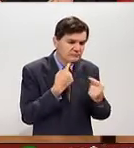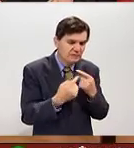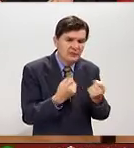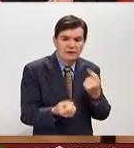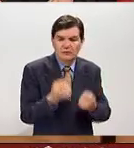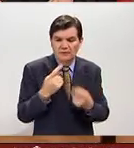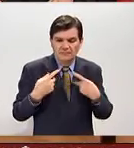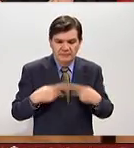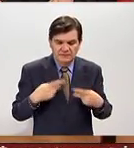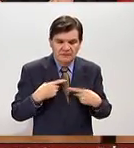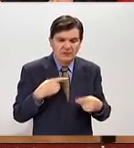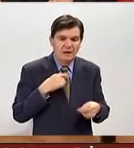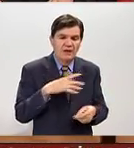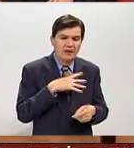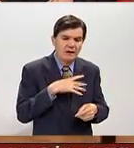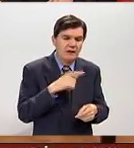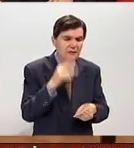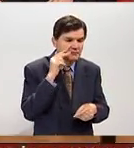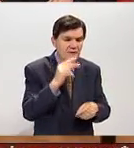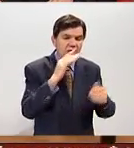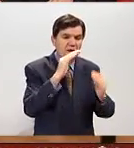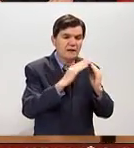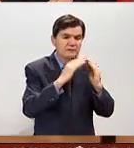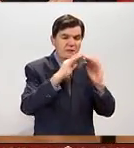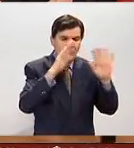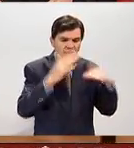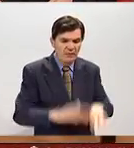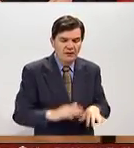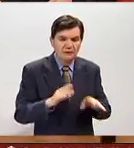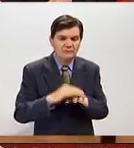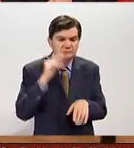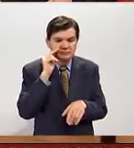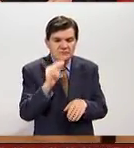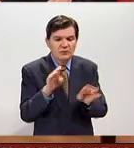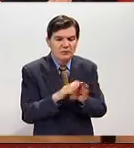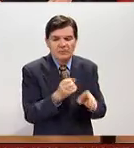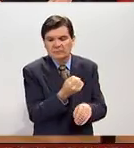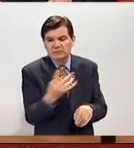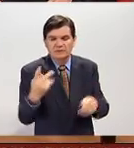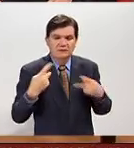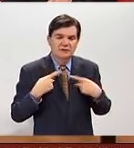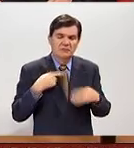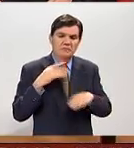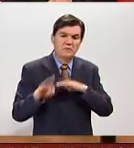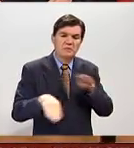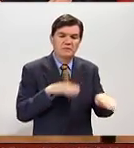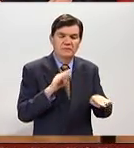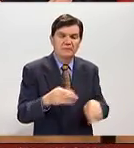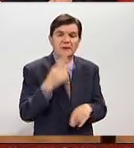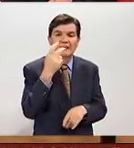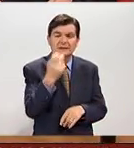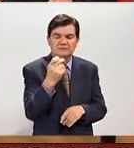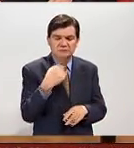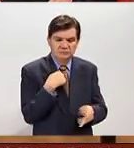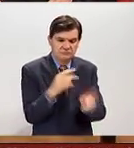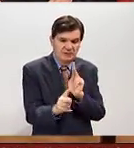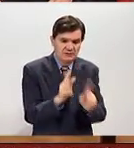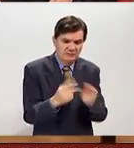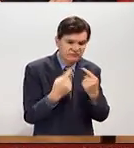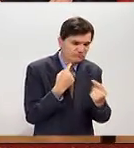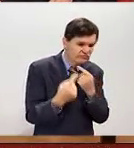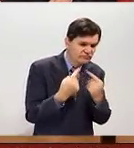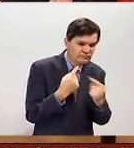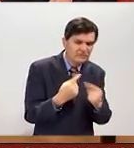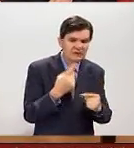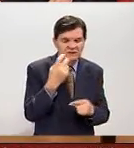algunas personas que habían visto caer sus casas y habían visto cómo mucha gente perdió la vida. Entonces, platicar con ellas,